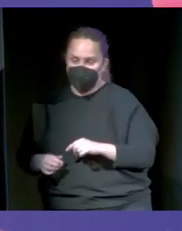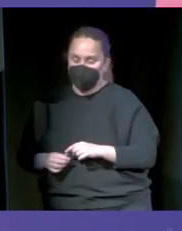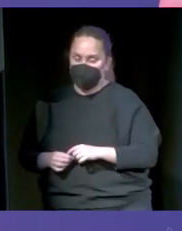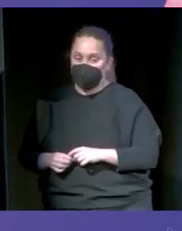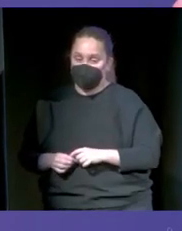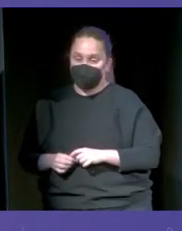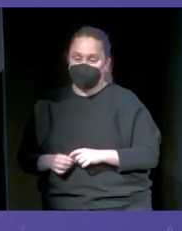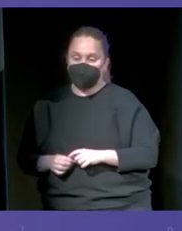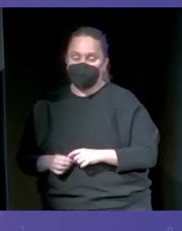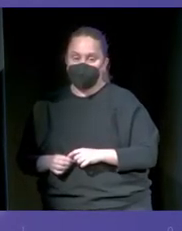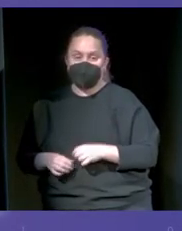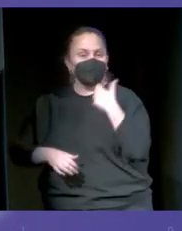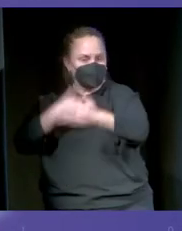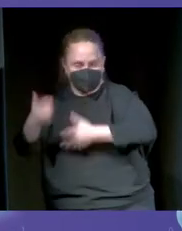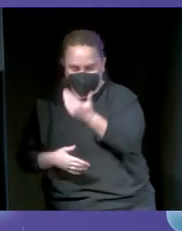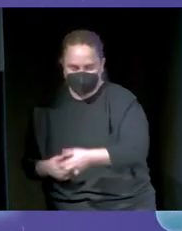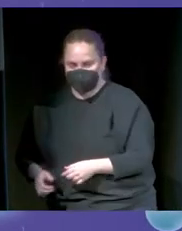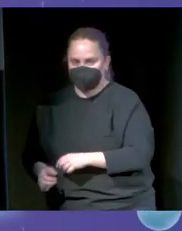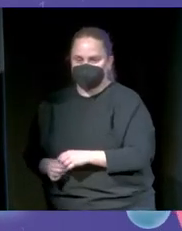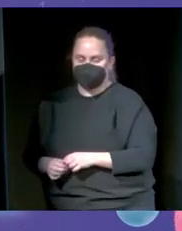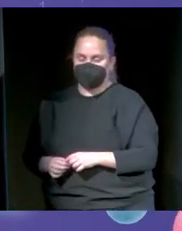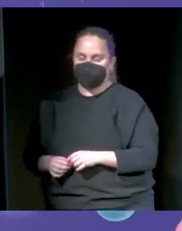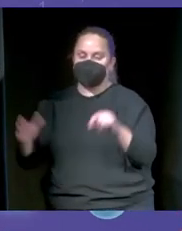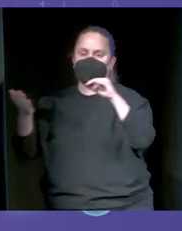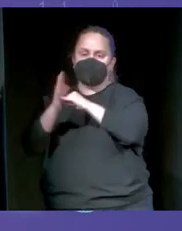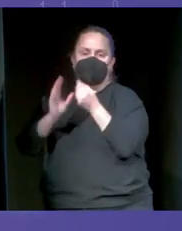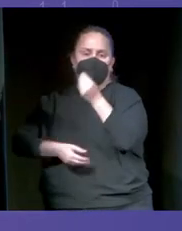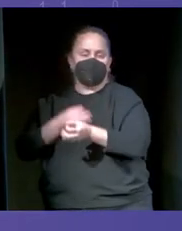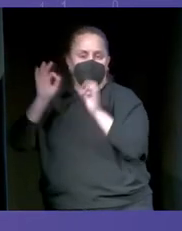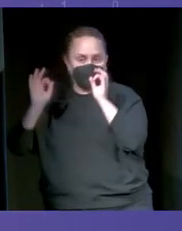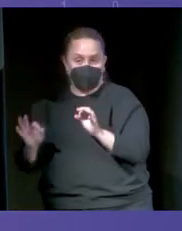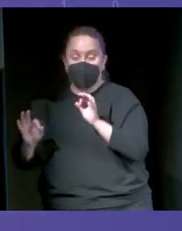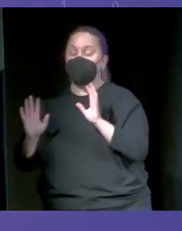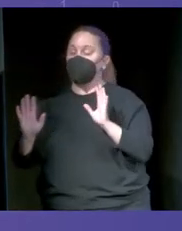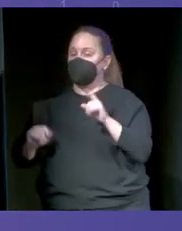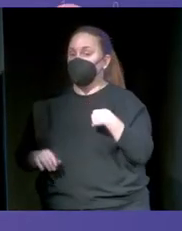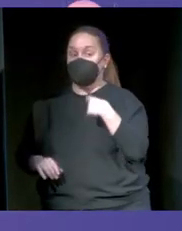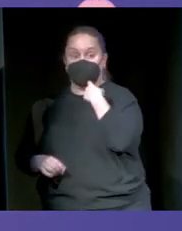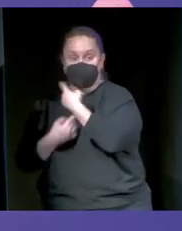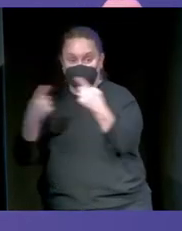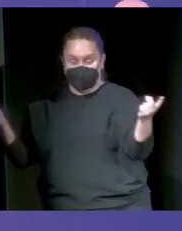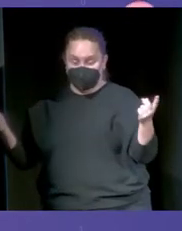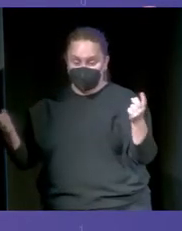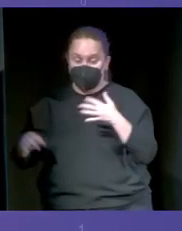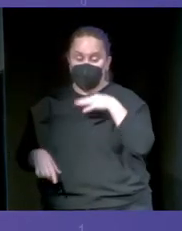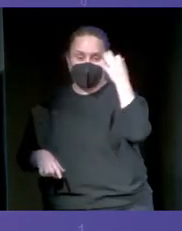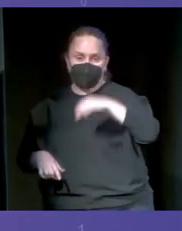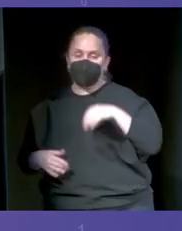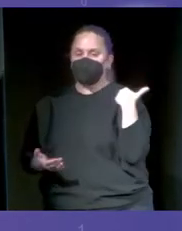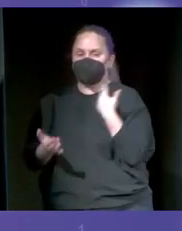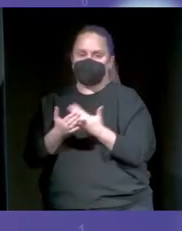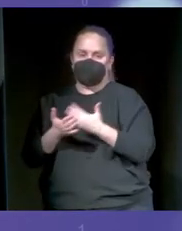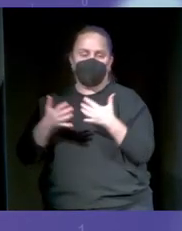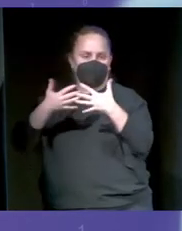Vale, seguimos. Tenemos un sistema que hace eso, pero ahora yo os he dicho que podemos verificar